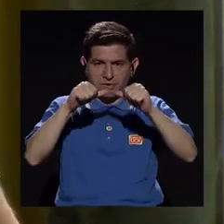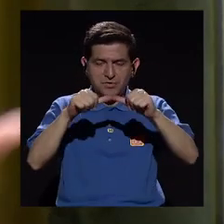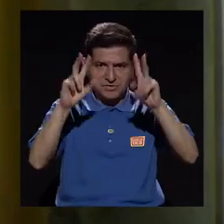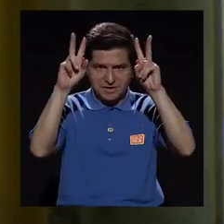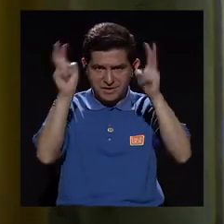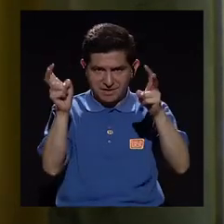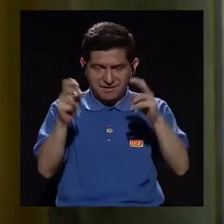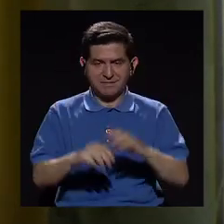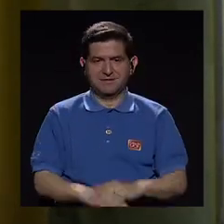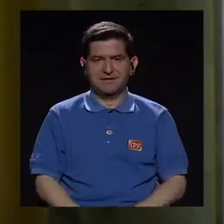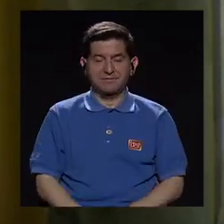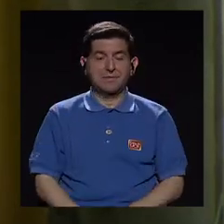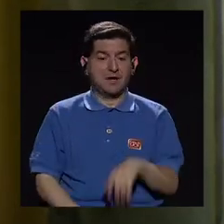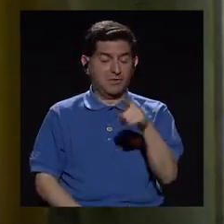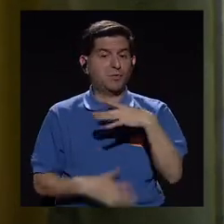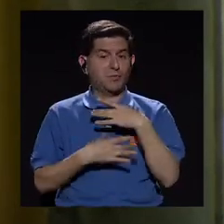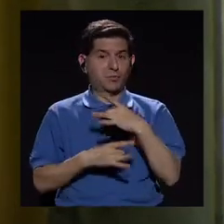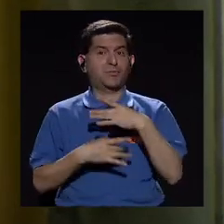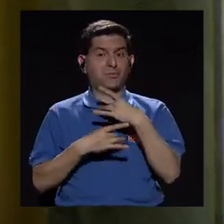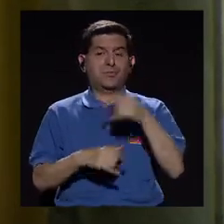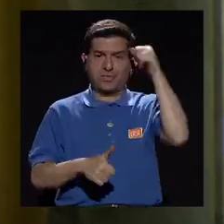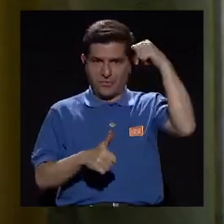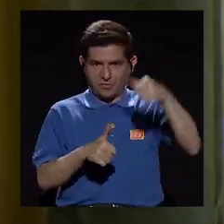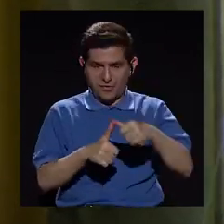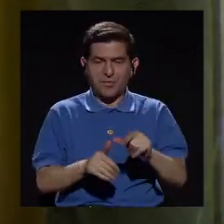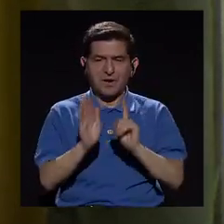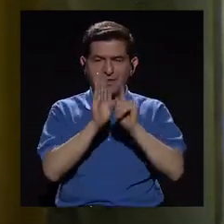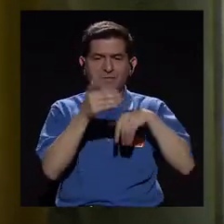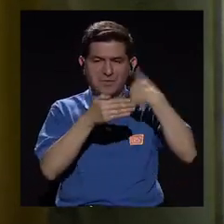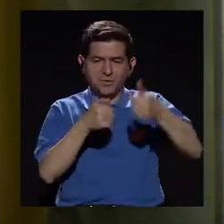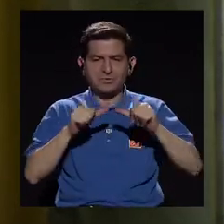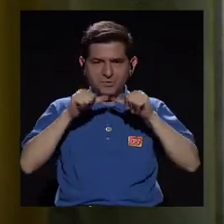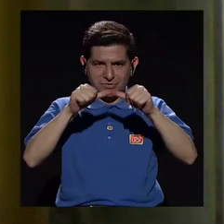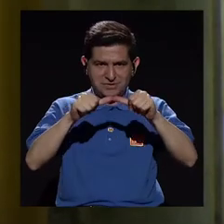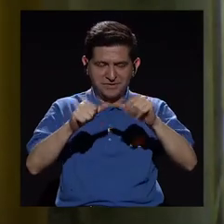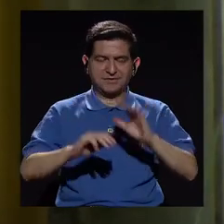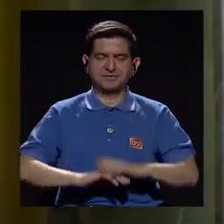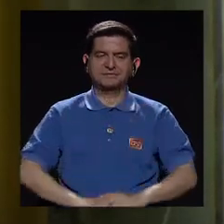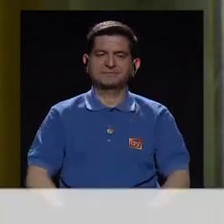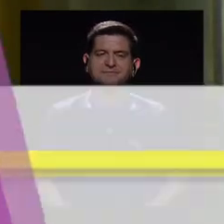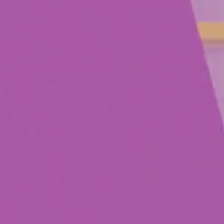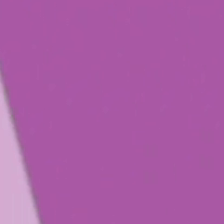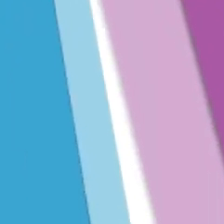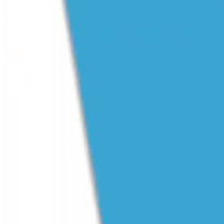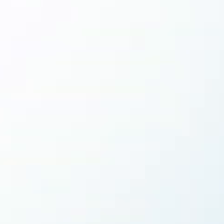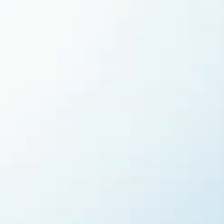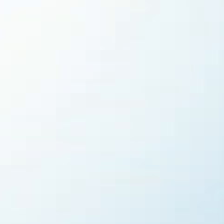continuar con ese tema que sin duda es muy apasionante. Recuerde que en cuestión de minutos regresamos con más.